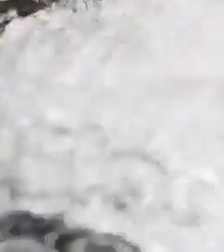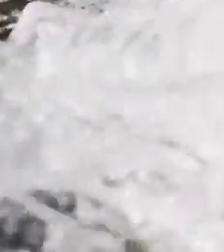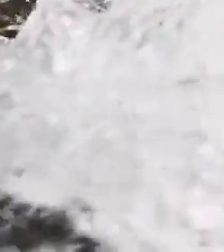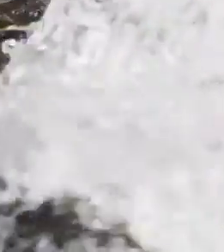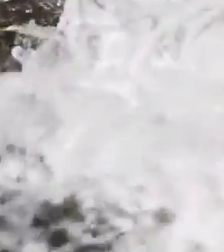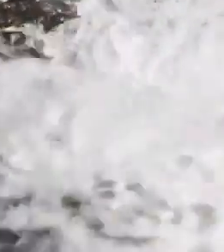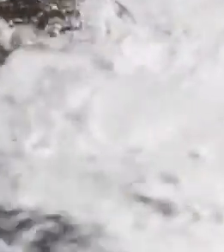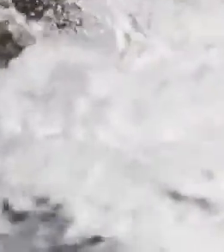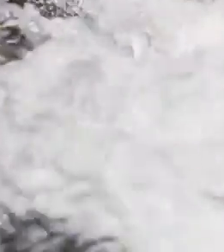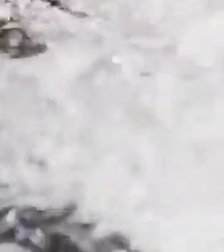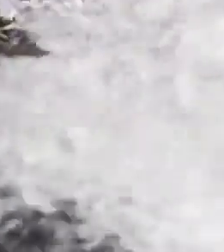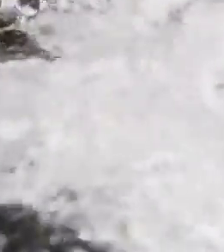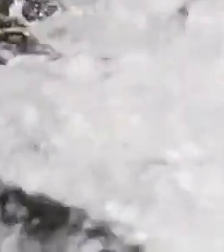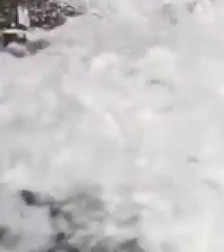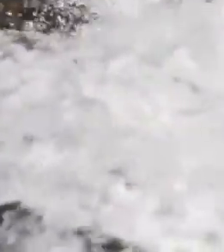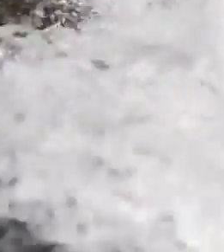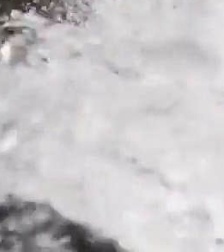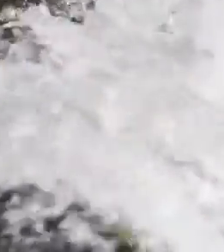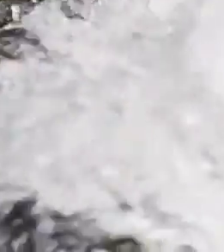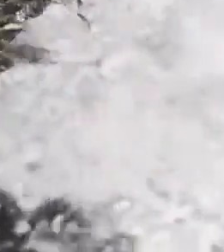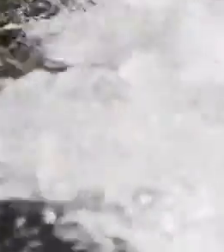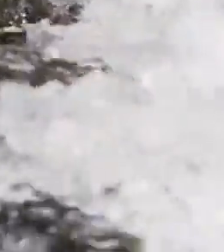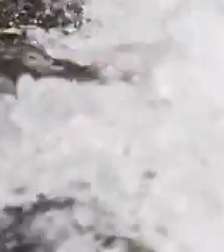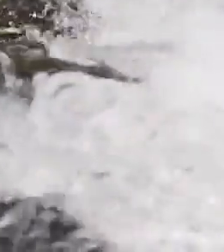el Salto de